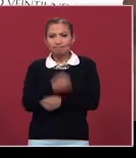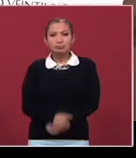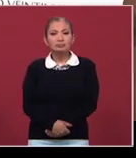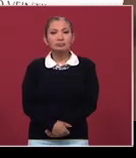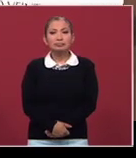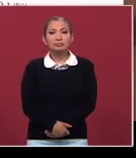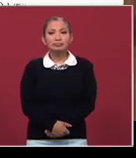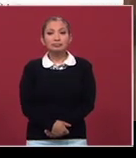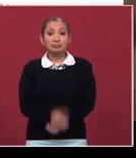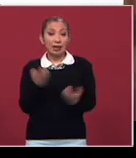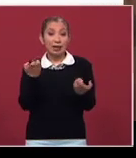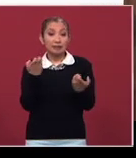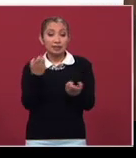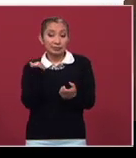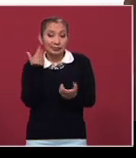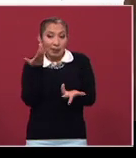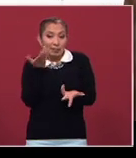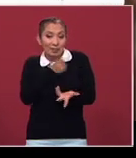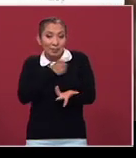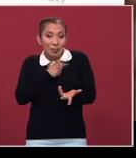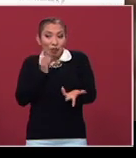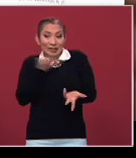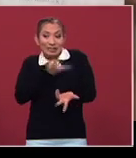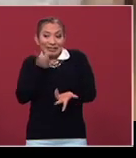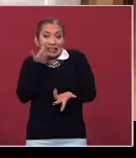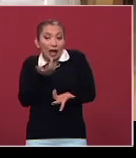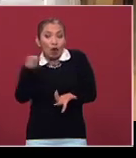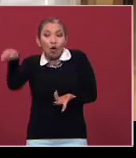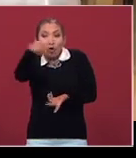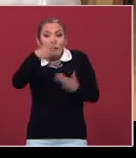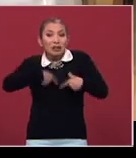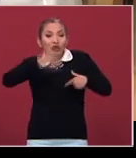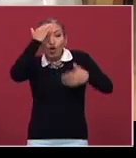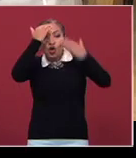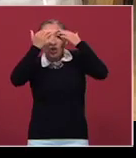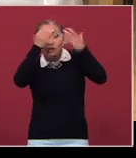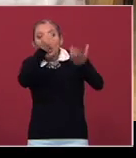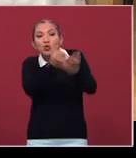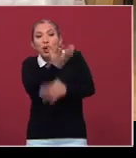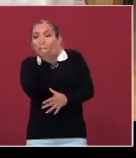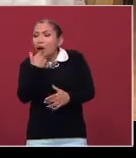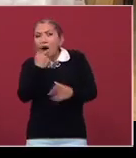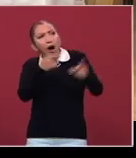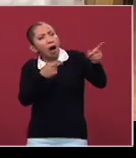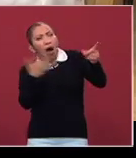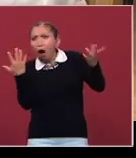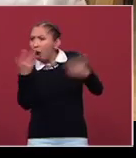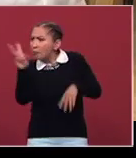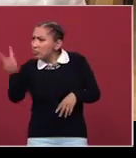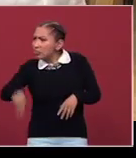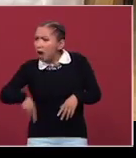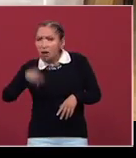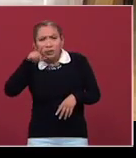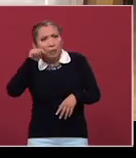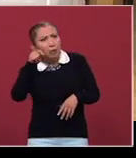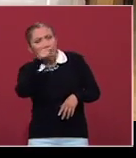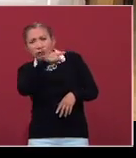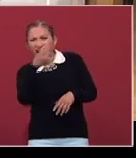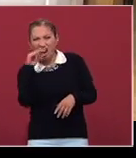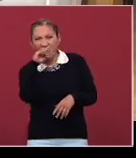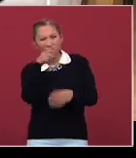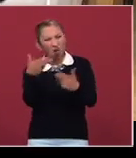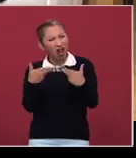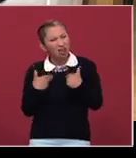Esas son las cosas que me gustaría que la gente discuta y diga sí, no, o sea, que